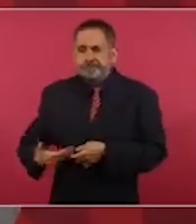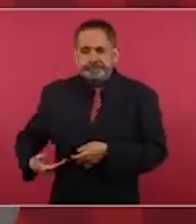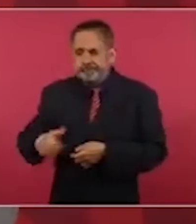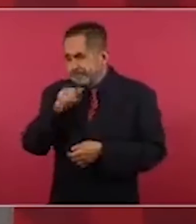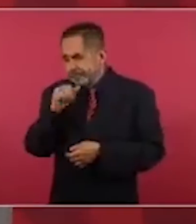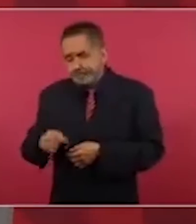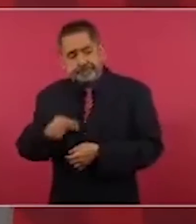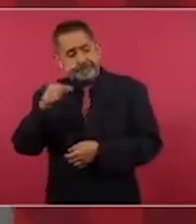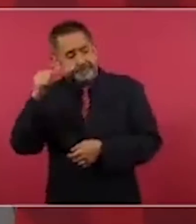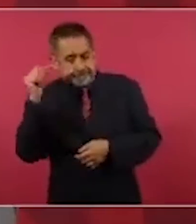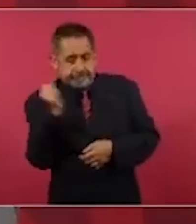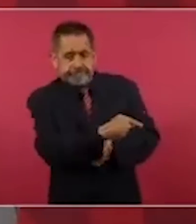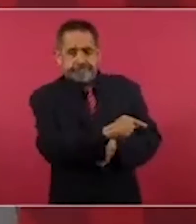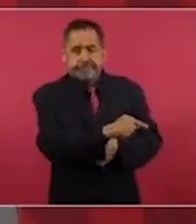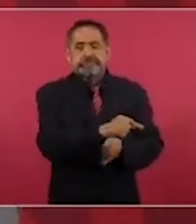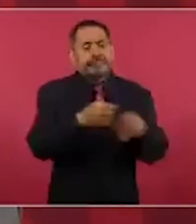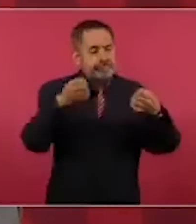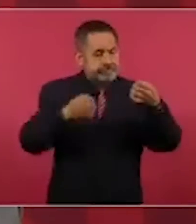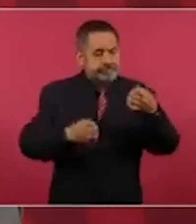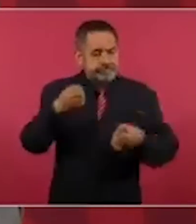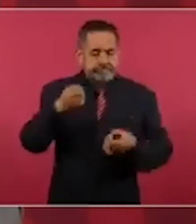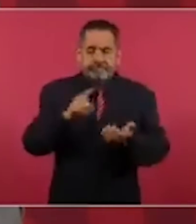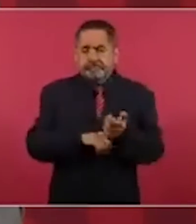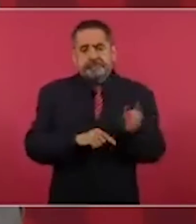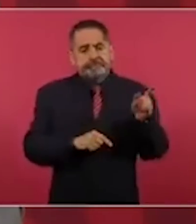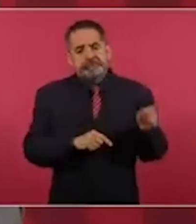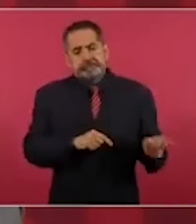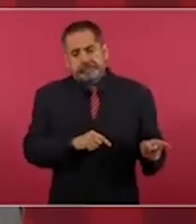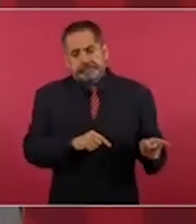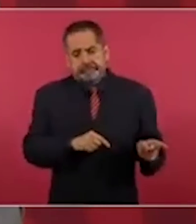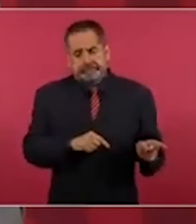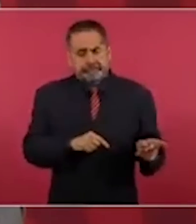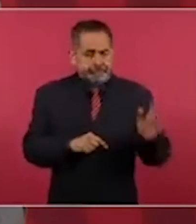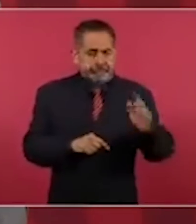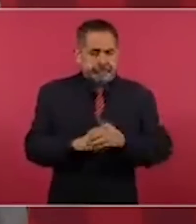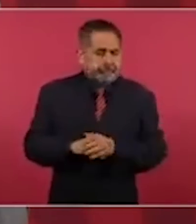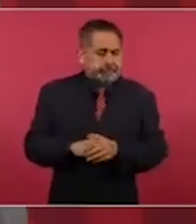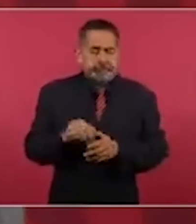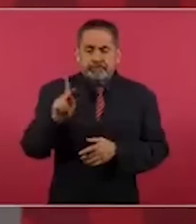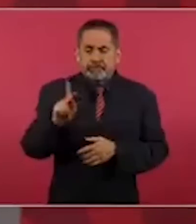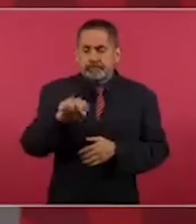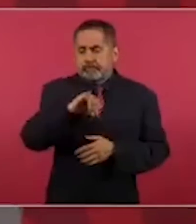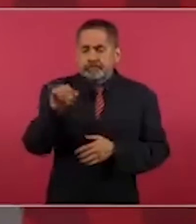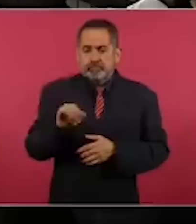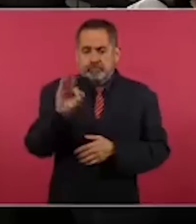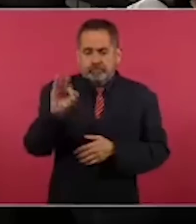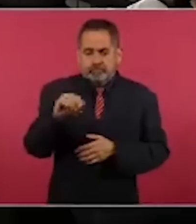juez, fue el Poder Judicial,